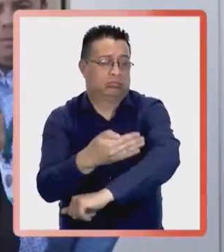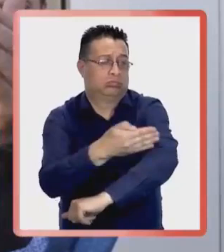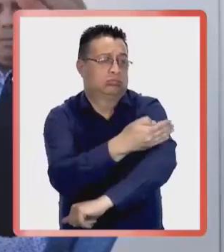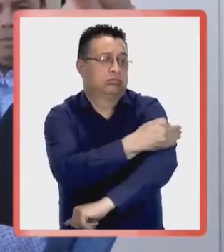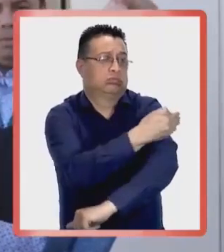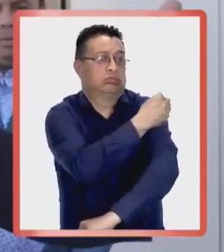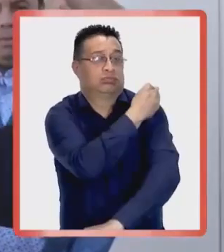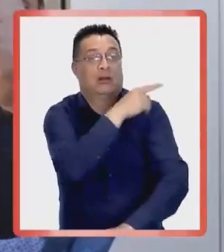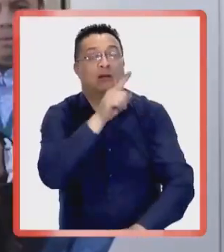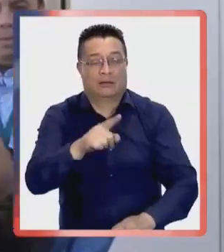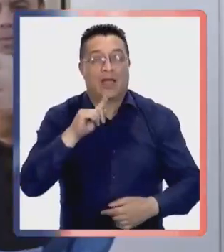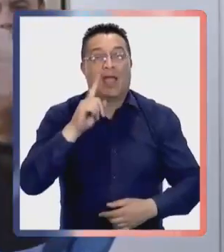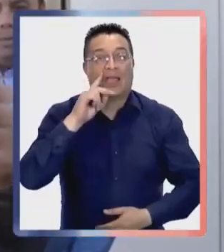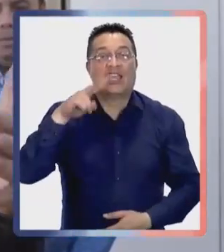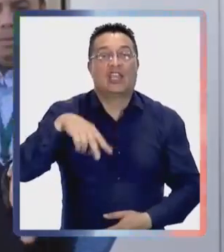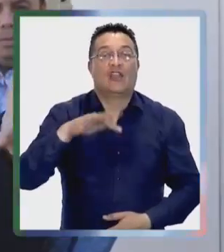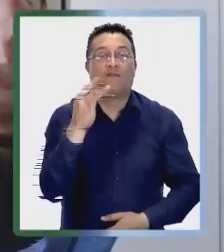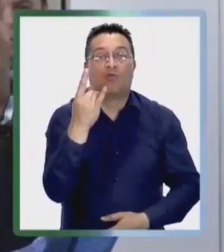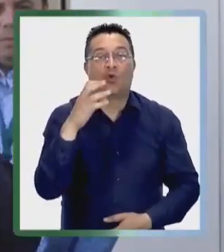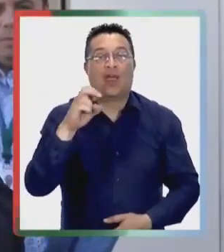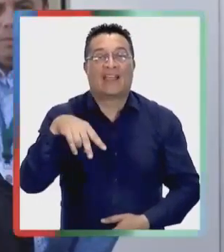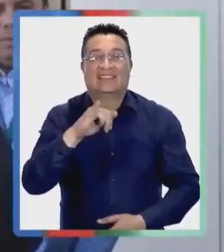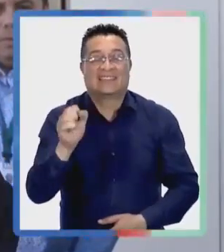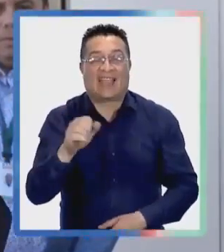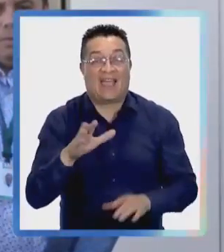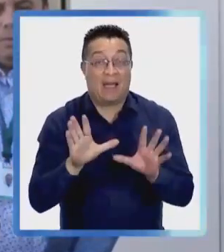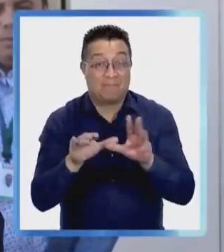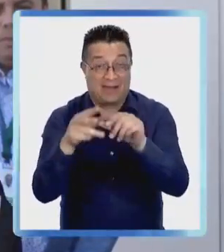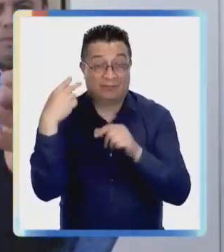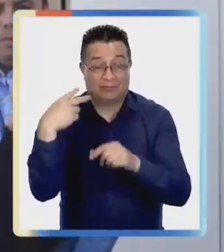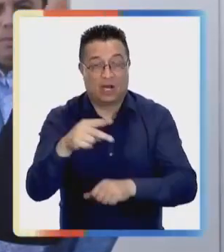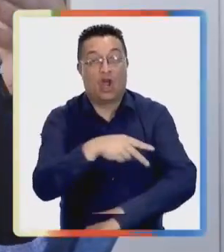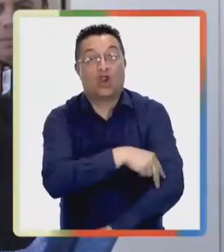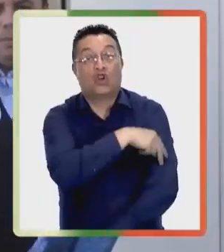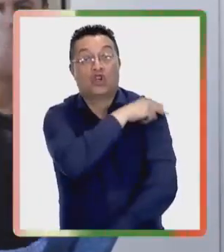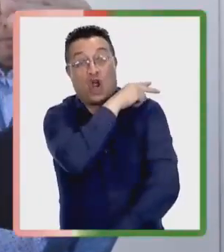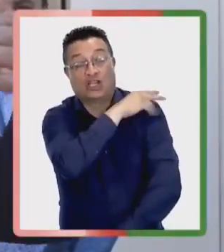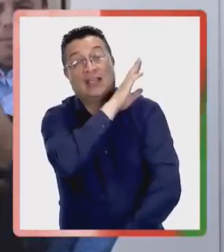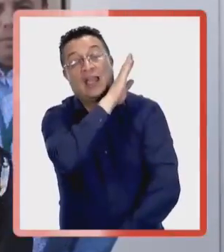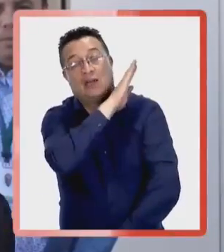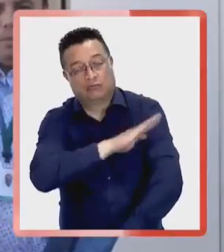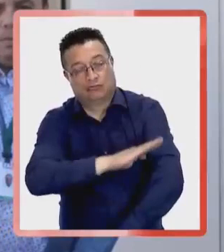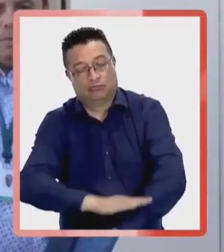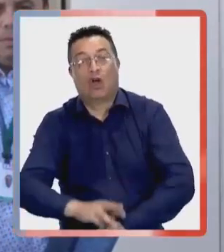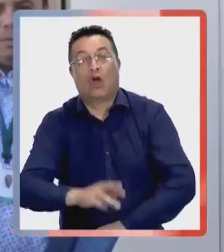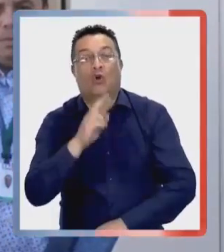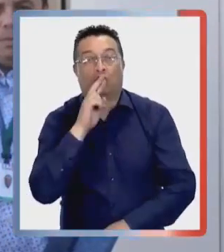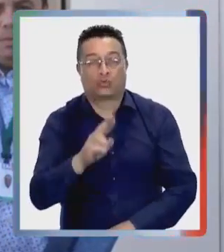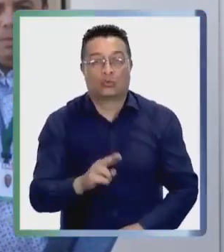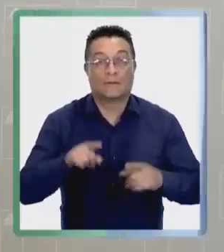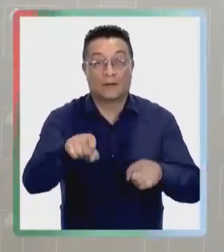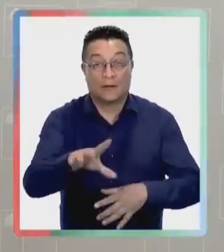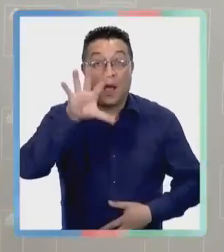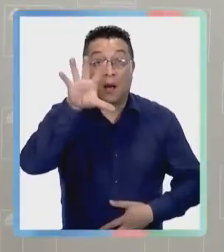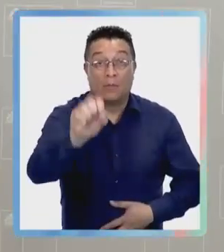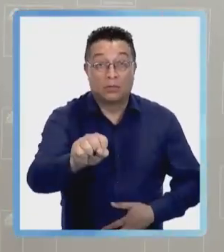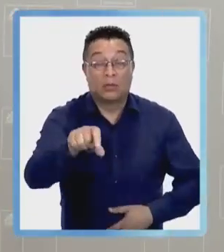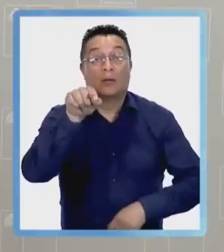fue creciendo esta influenza aviar desde el norte hacia el sur.